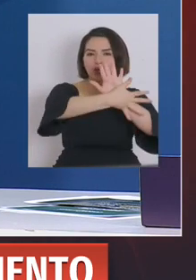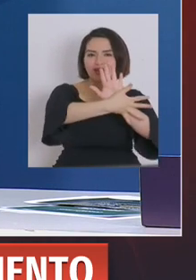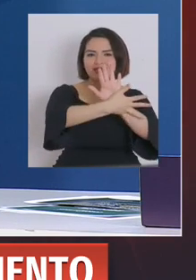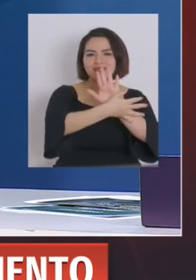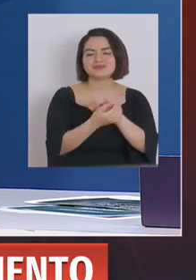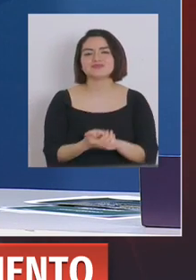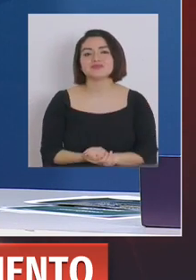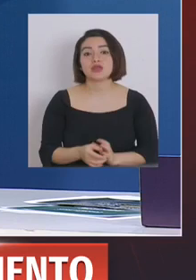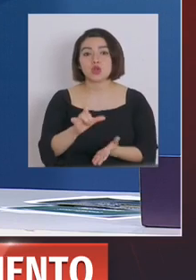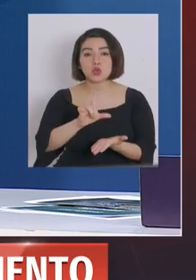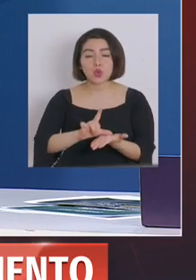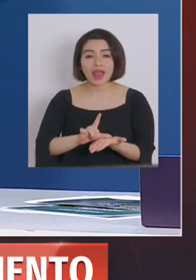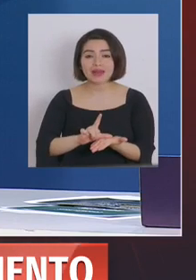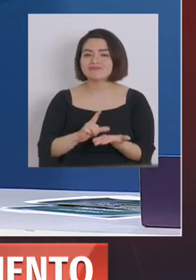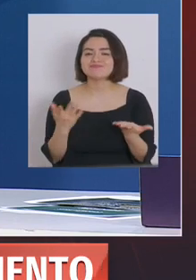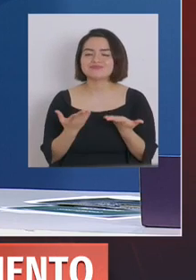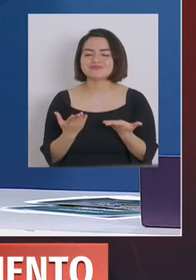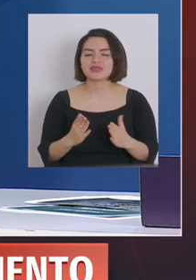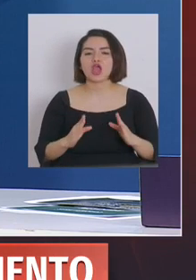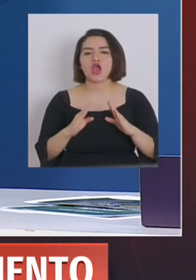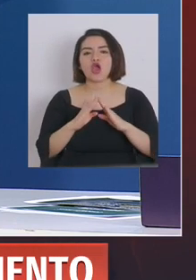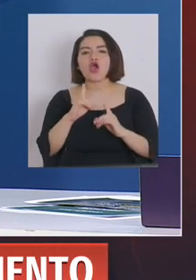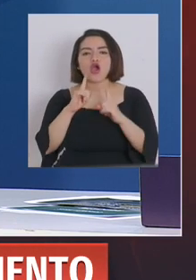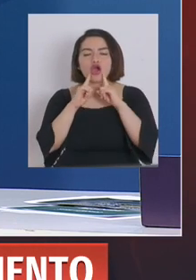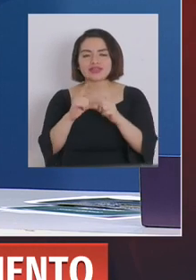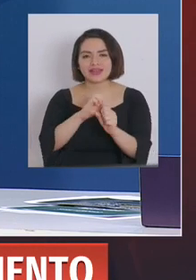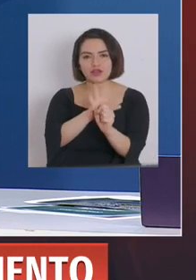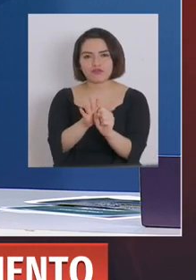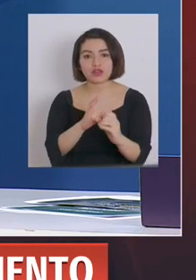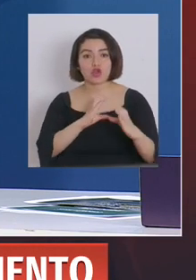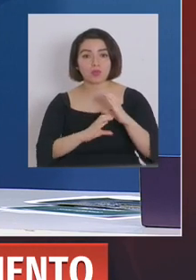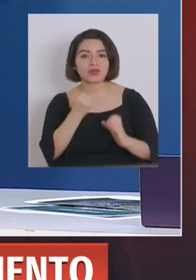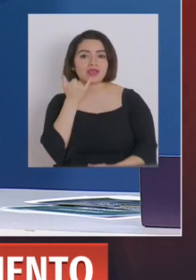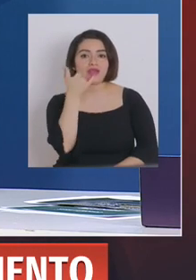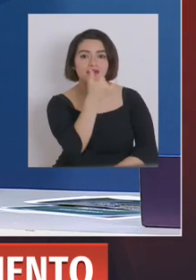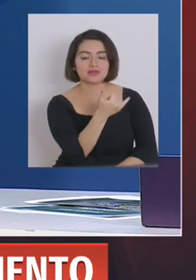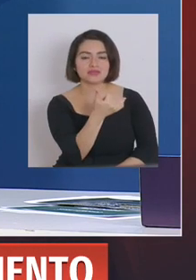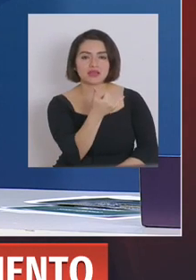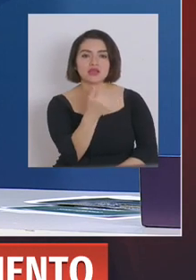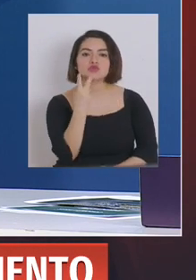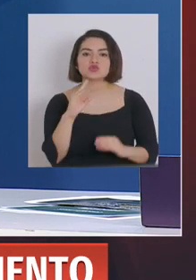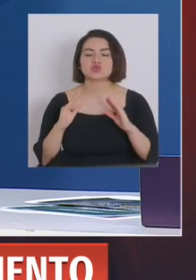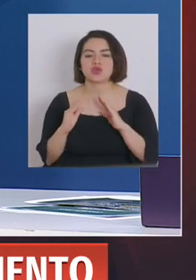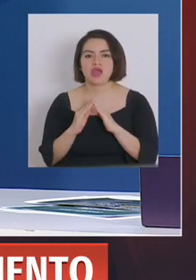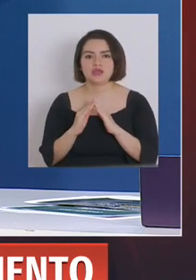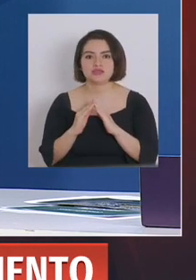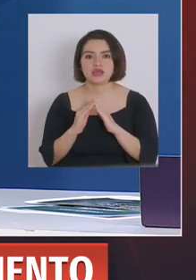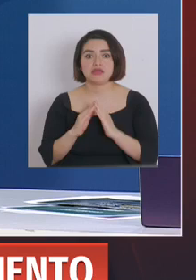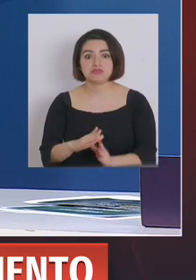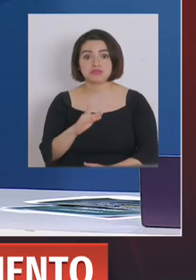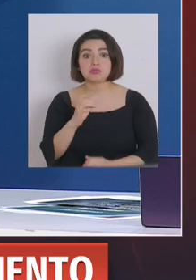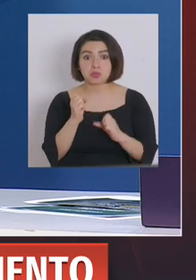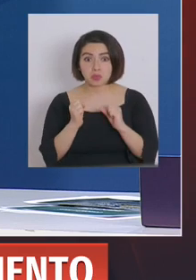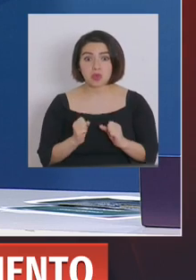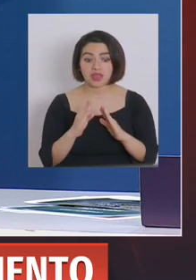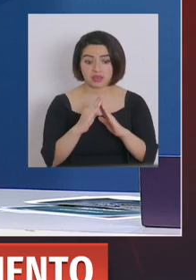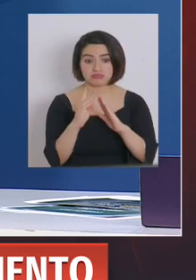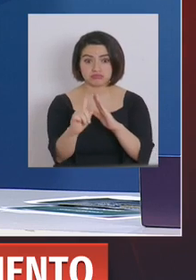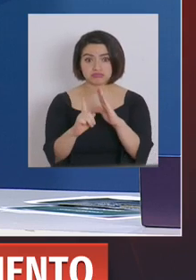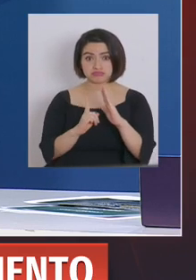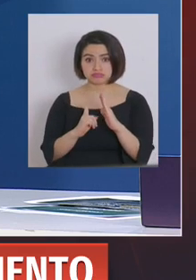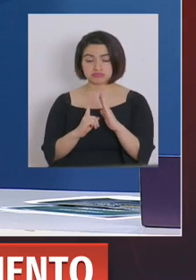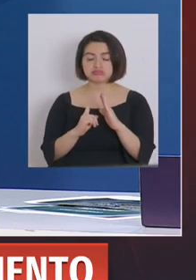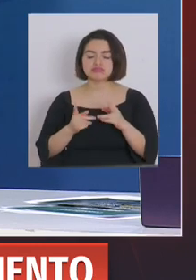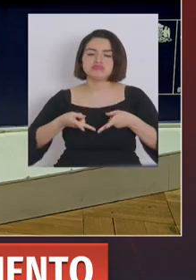lugar ideal es una residencia sanitaria, comunicarse con ellos o en su casa si cuenta con las medidas adecuadas para poder